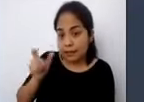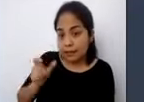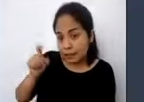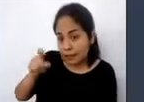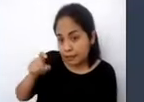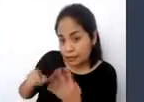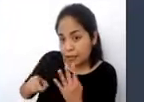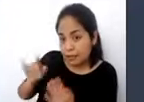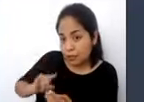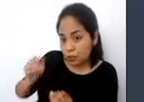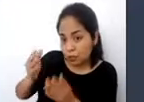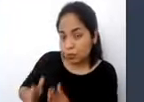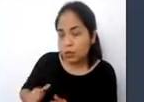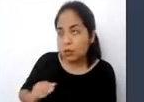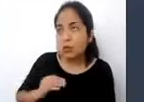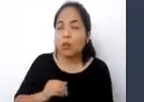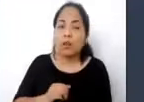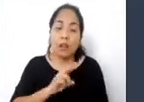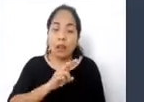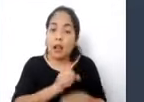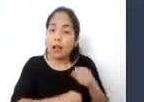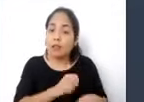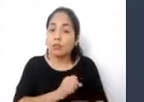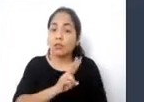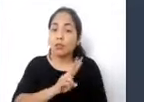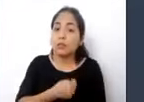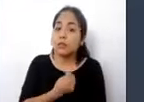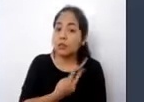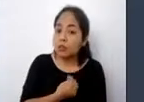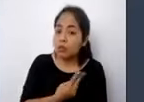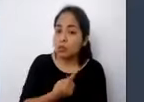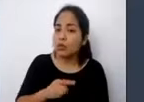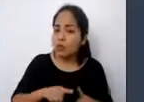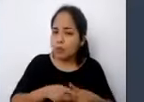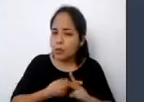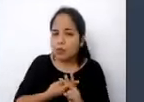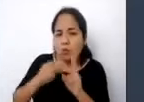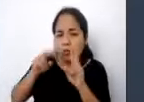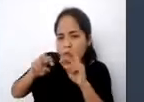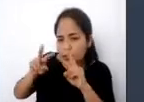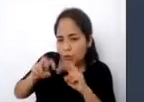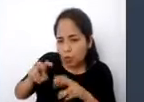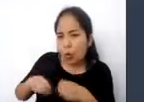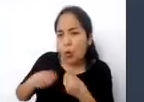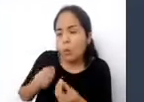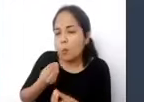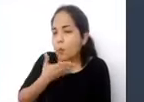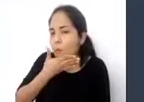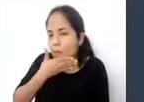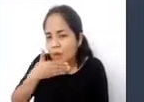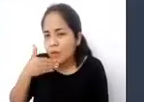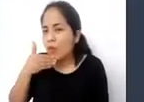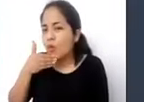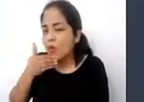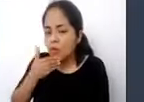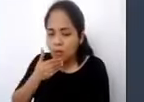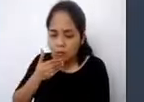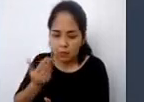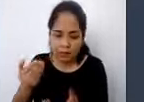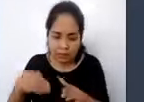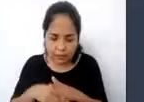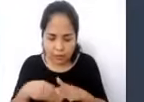se inició un estudio para hacer una mejora de la accesibilidad de las estaciones desde el